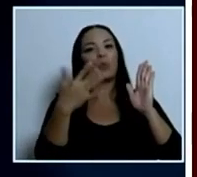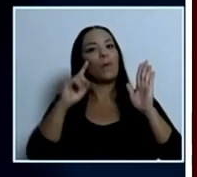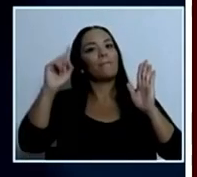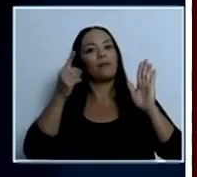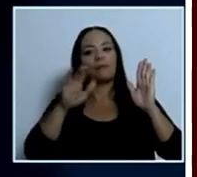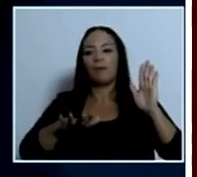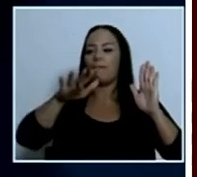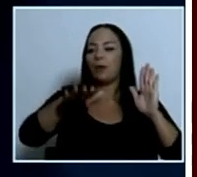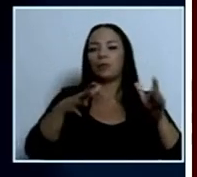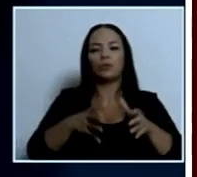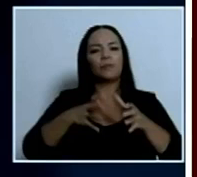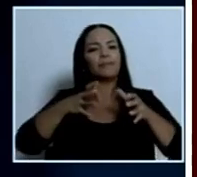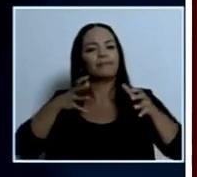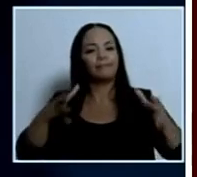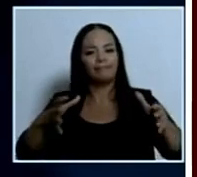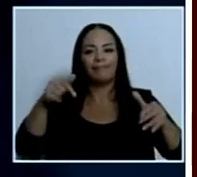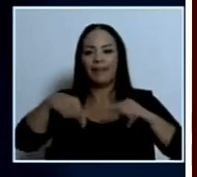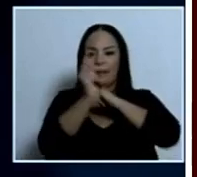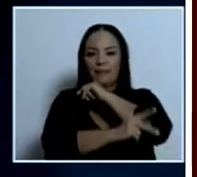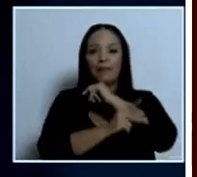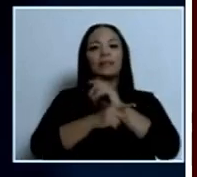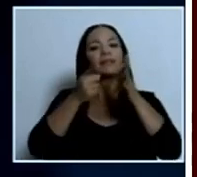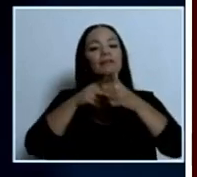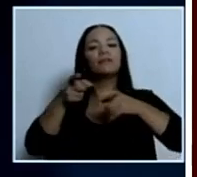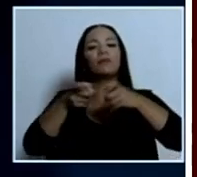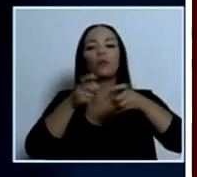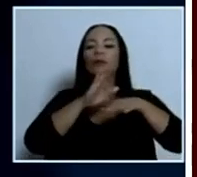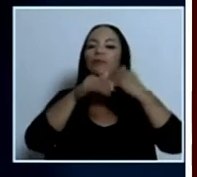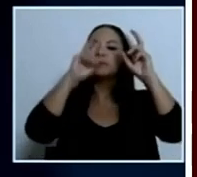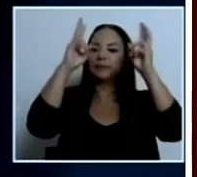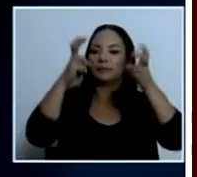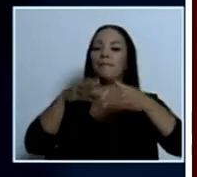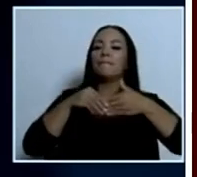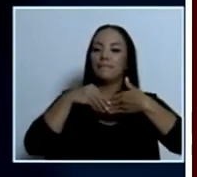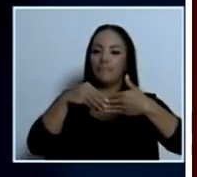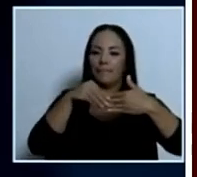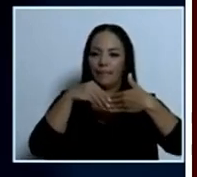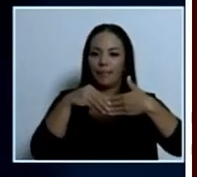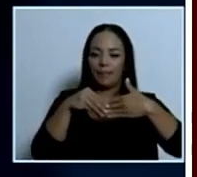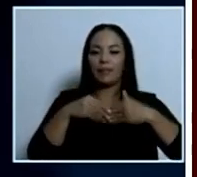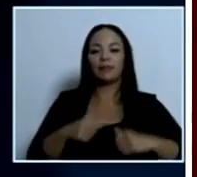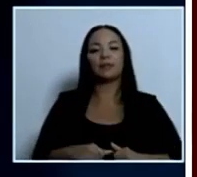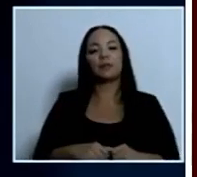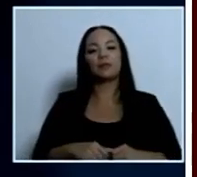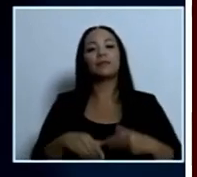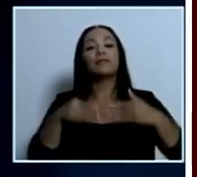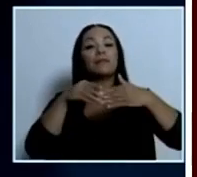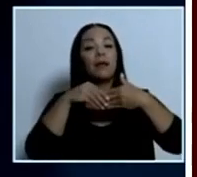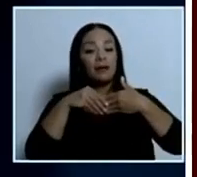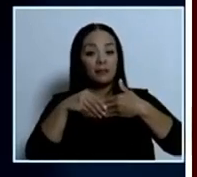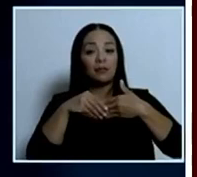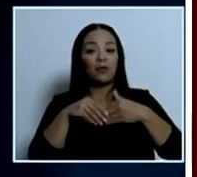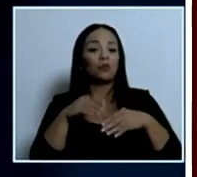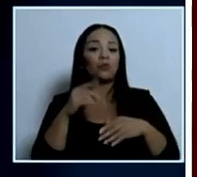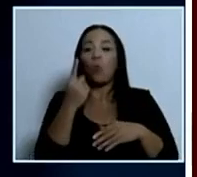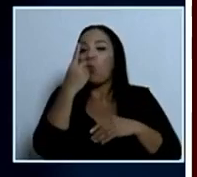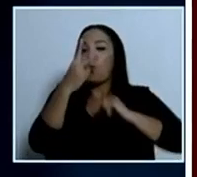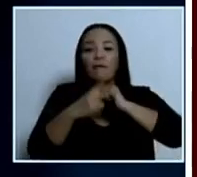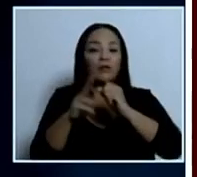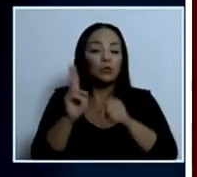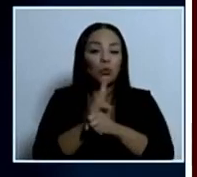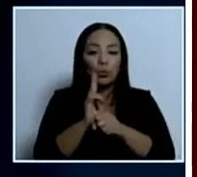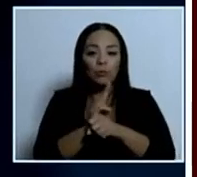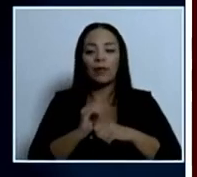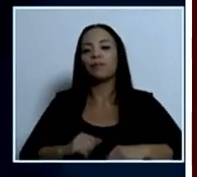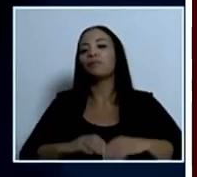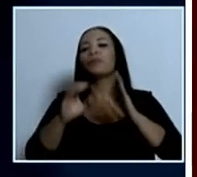país para poder empezar a regular los plásticos que se emiten de un único uso, entre ellos